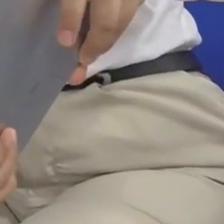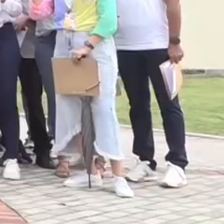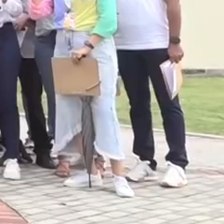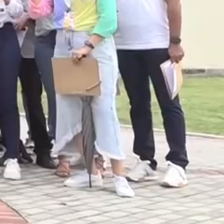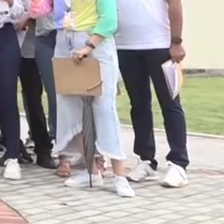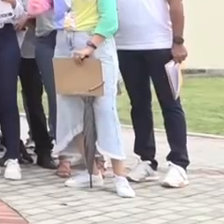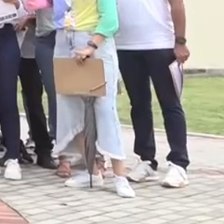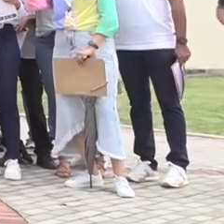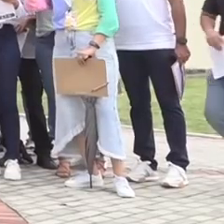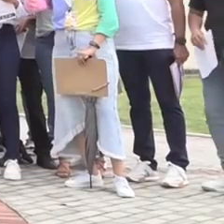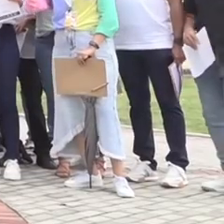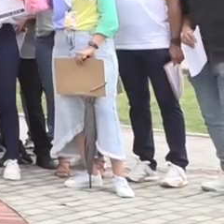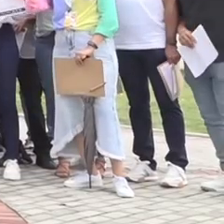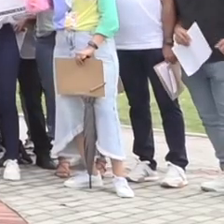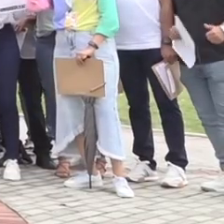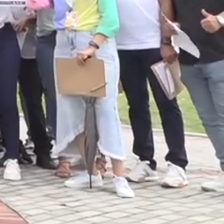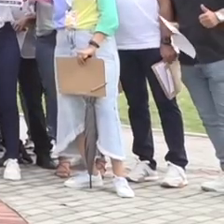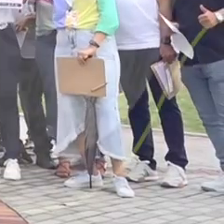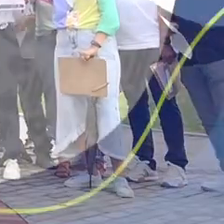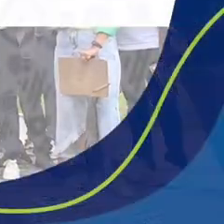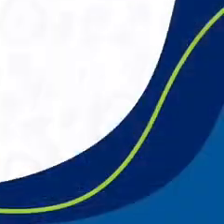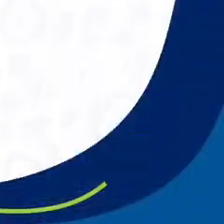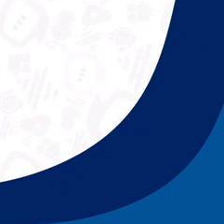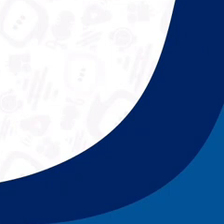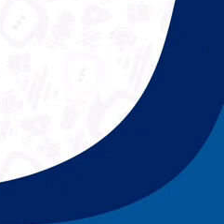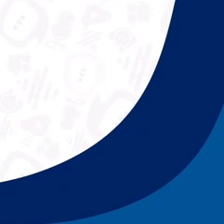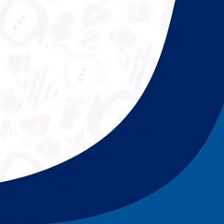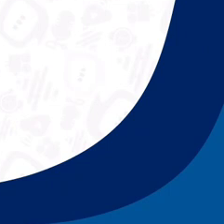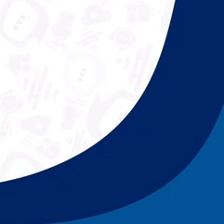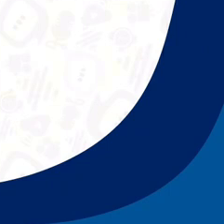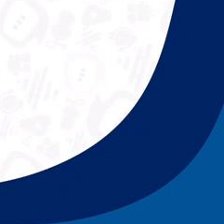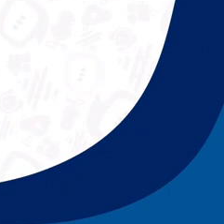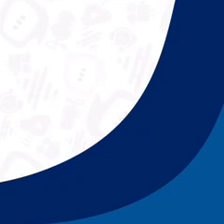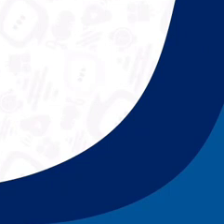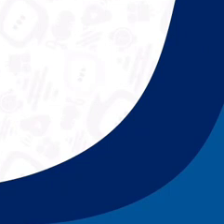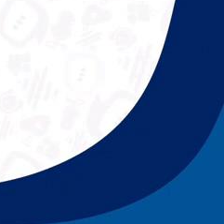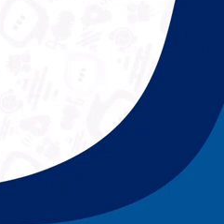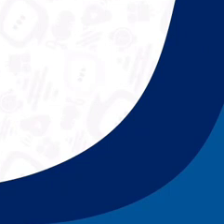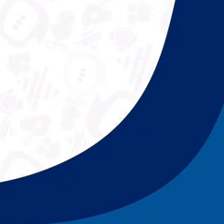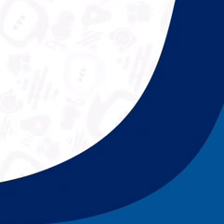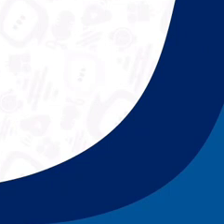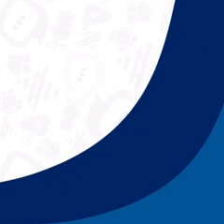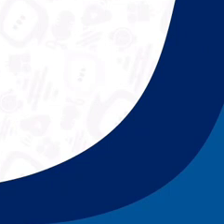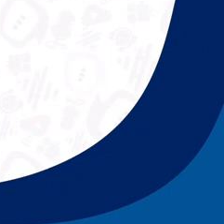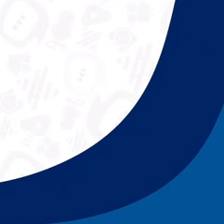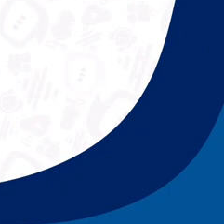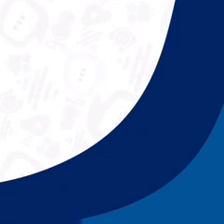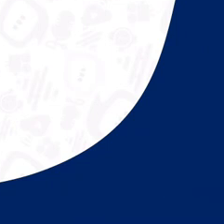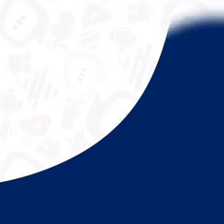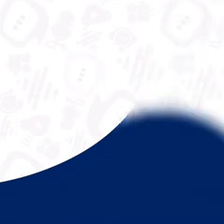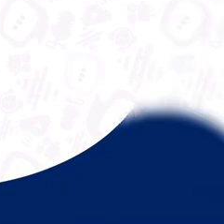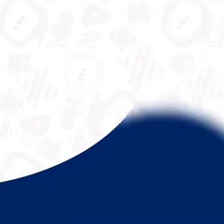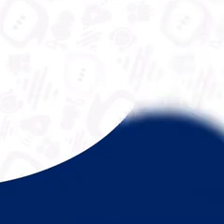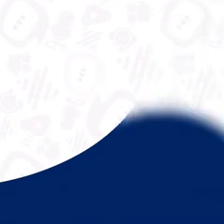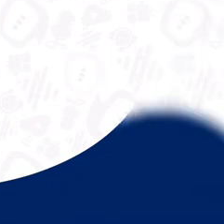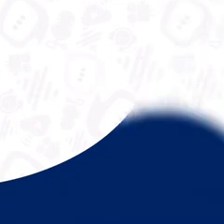Universidad del Magdalena. Aún más incluyente e innovadora. Música Música